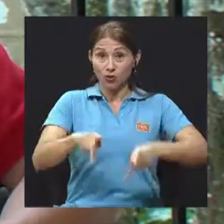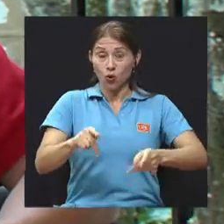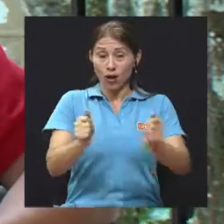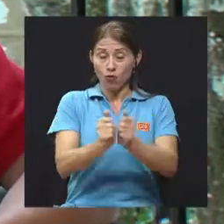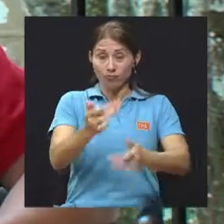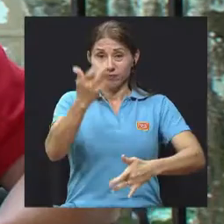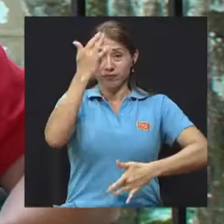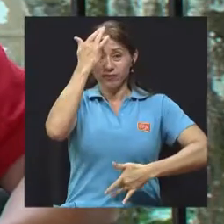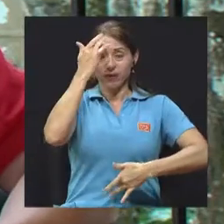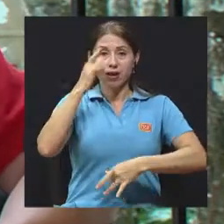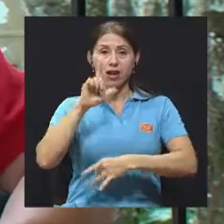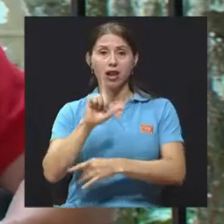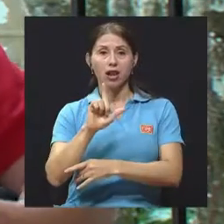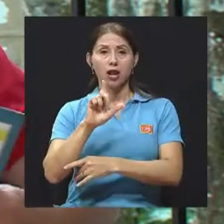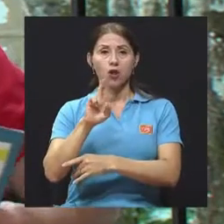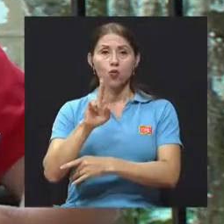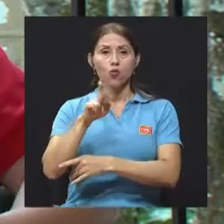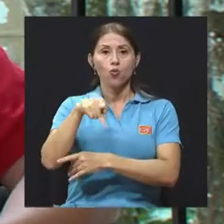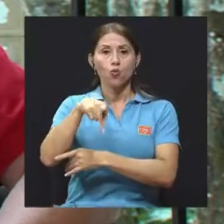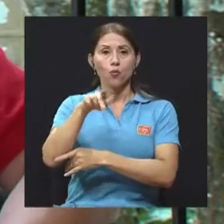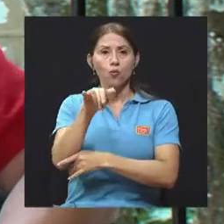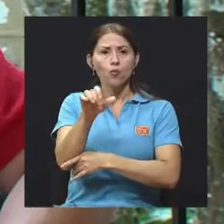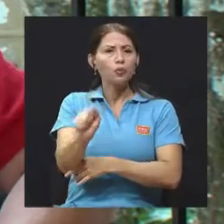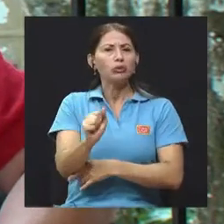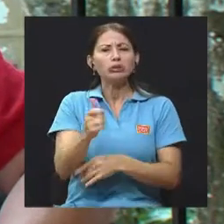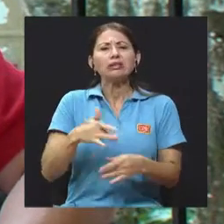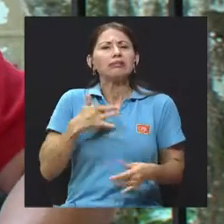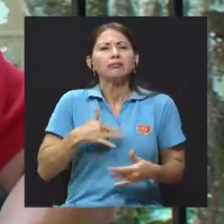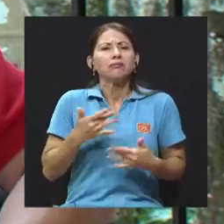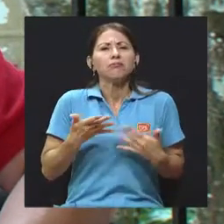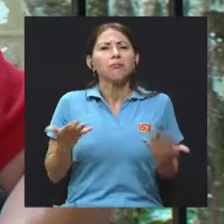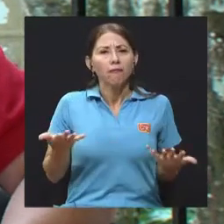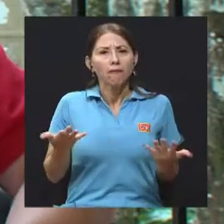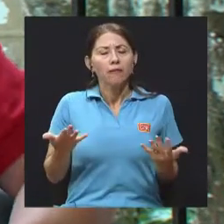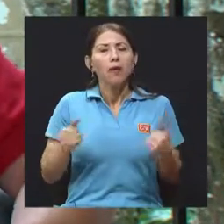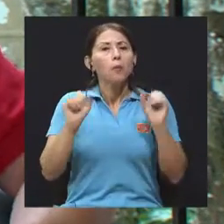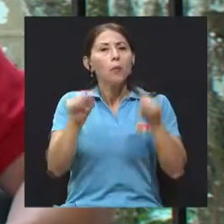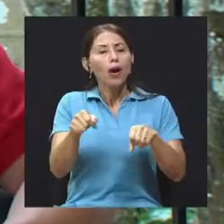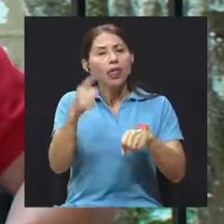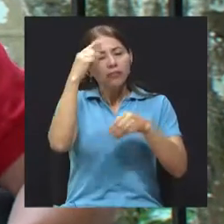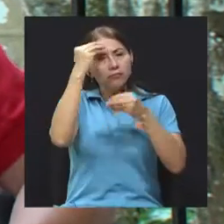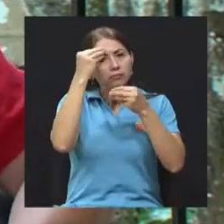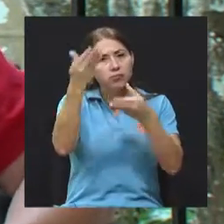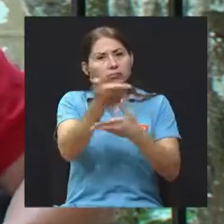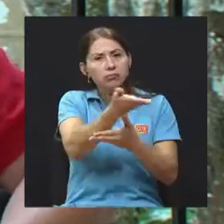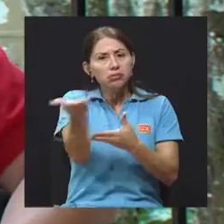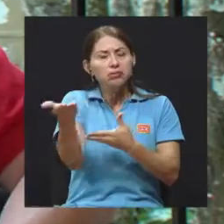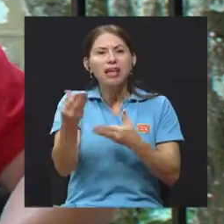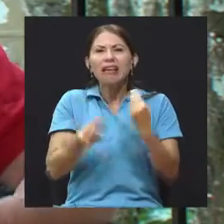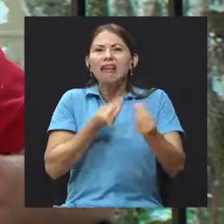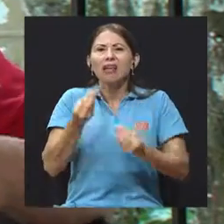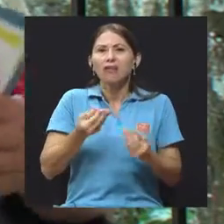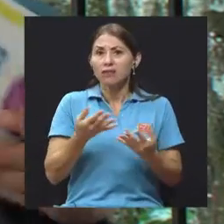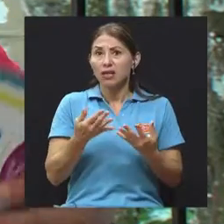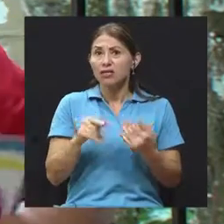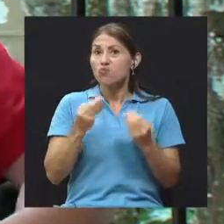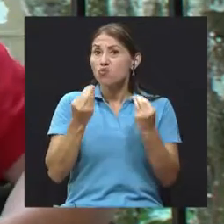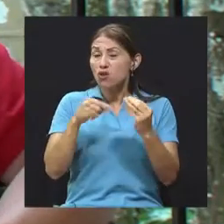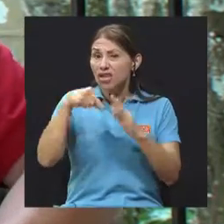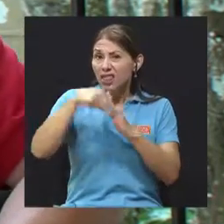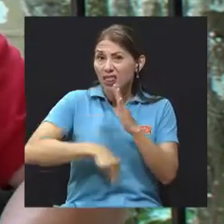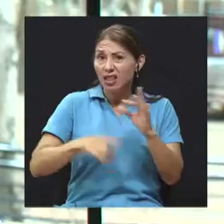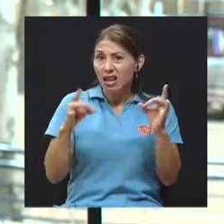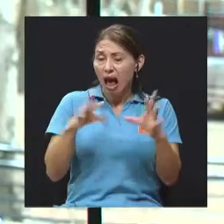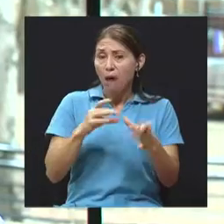que presentan estas personas, que me gustaría que les pudiera compartir a los televidentes qué tan grave es, qué síntomas presenta, cuál es todo el